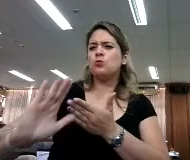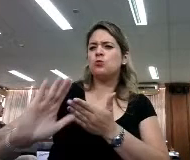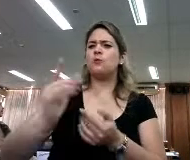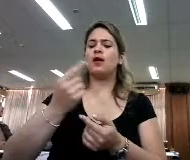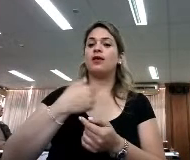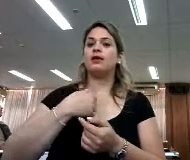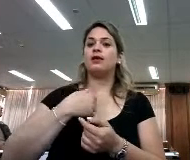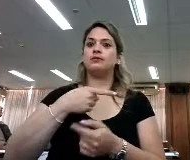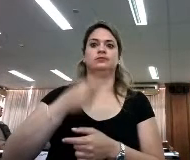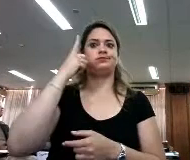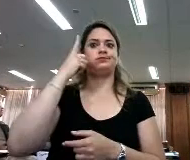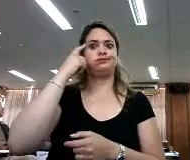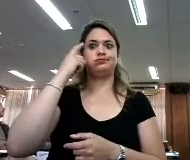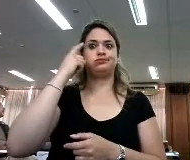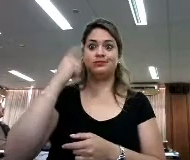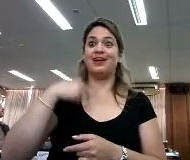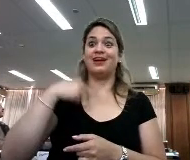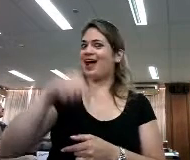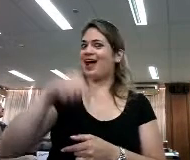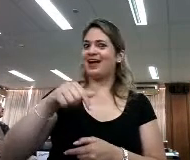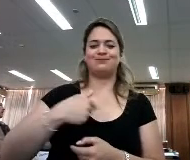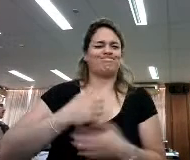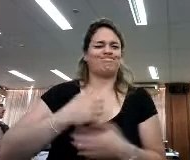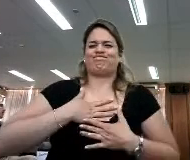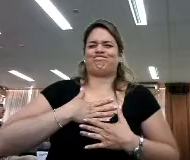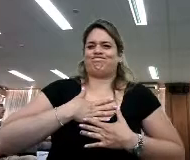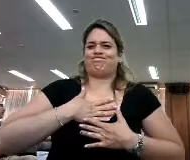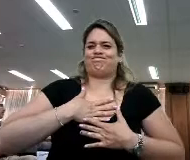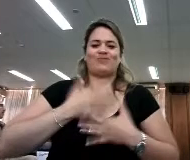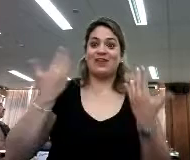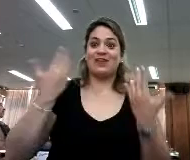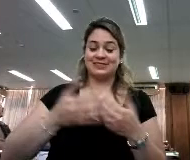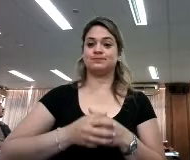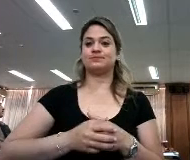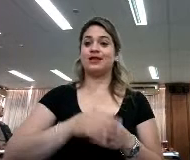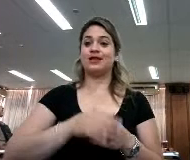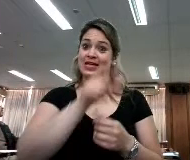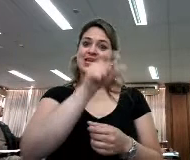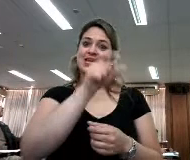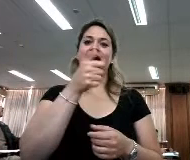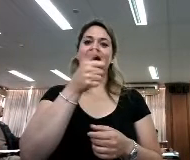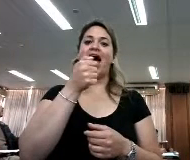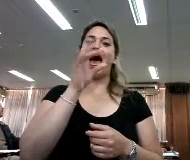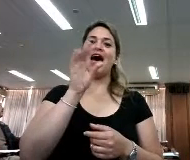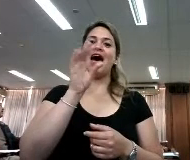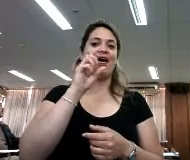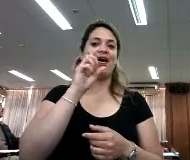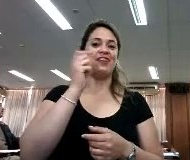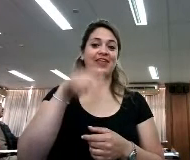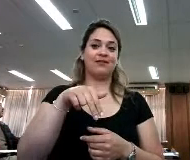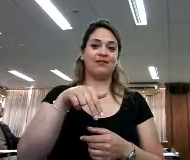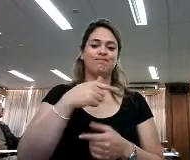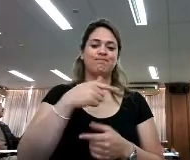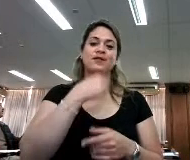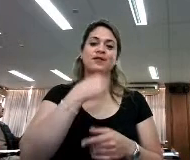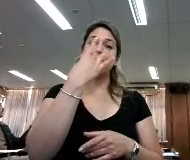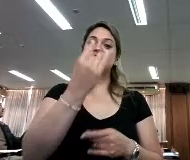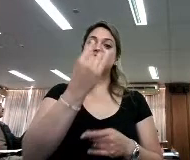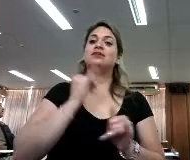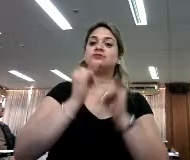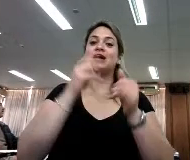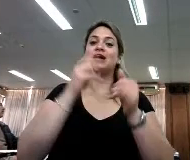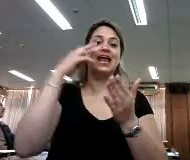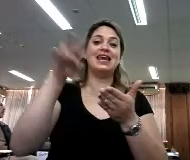he aprendido mucho acá, entonces estoy muy muy contenta. Bueno, Adrián me invitó a hablar sobre la lectura digital, la